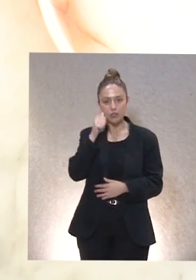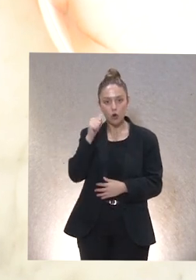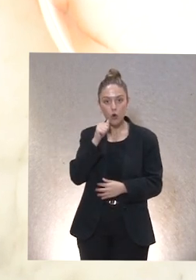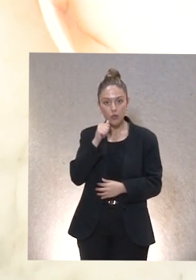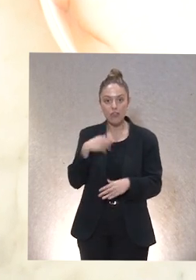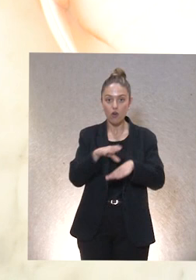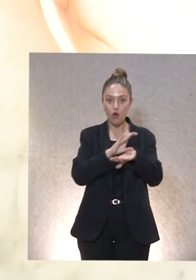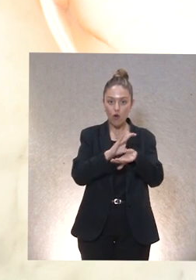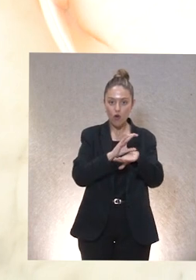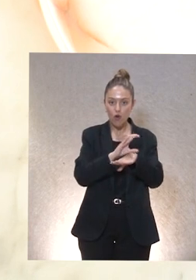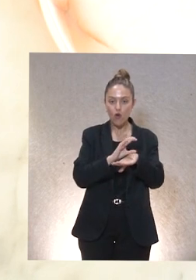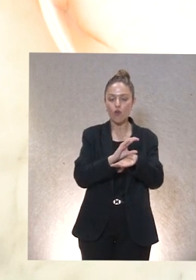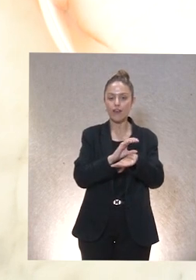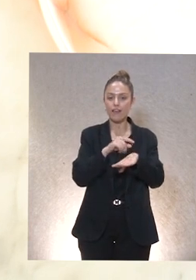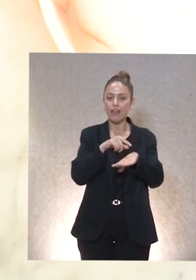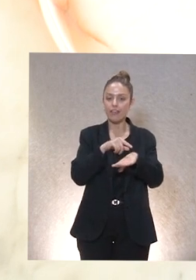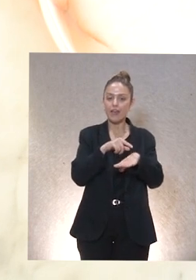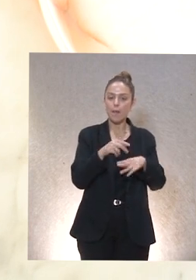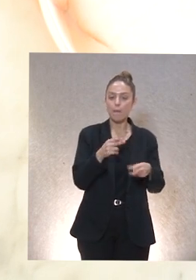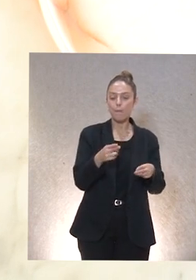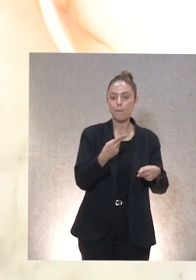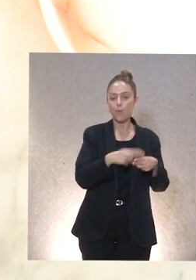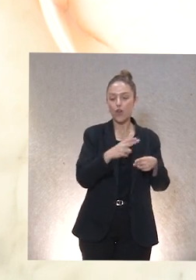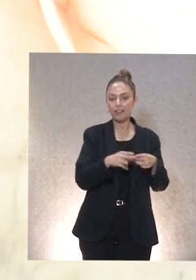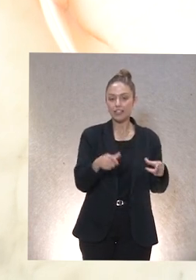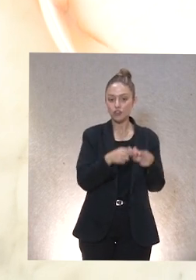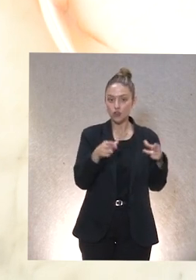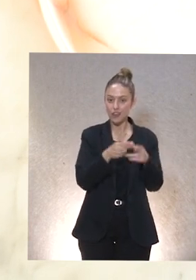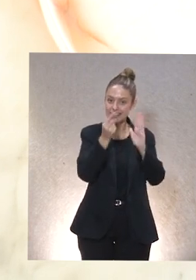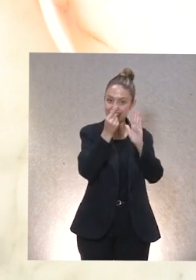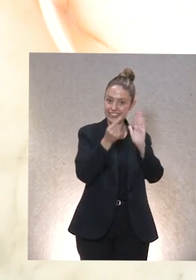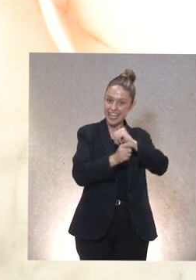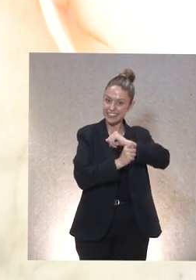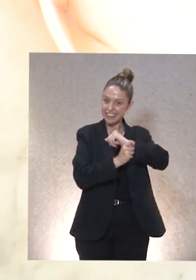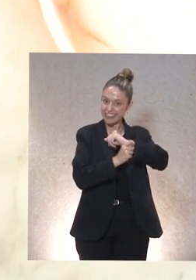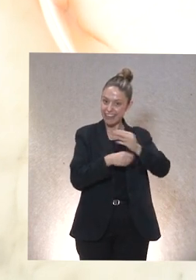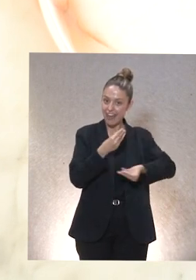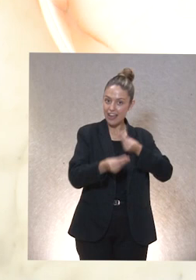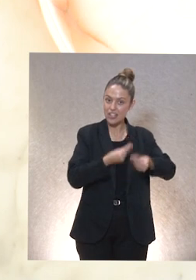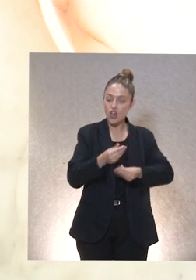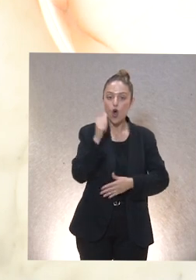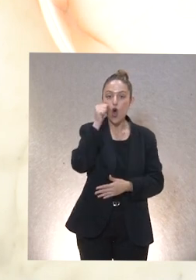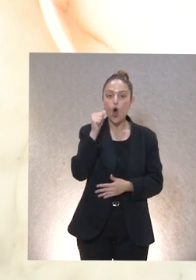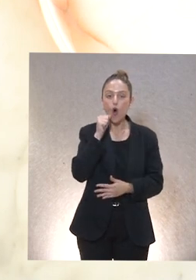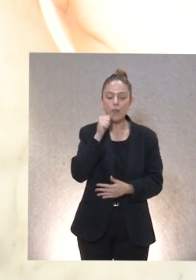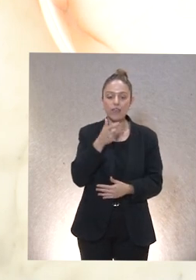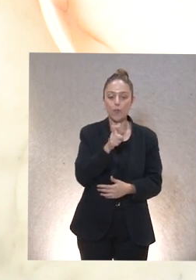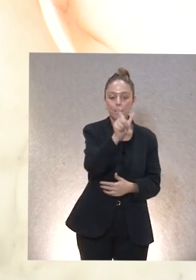concejalía de políticas sociales ha diseñado una estrategia denominada Oviedo de las personas